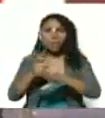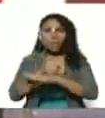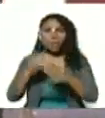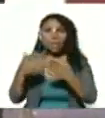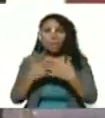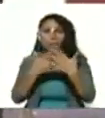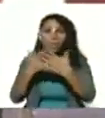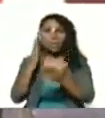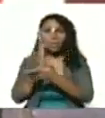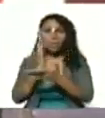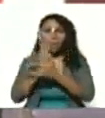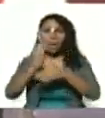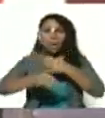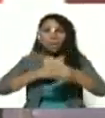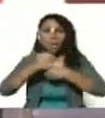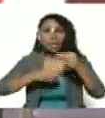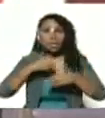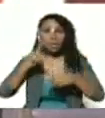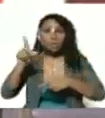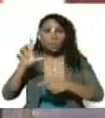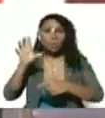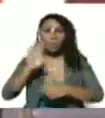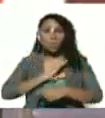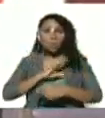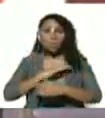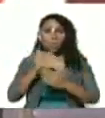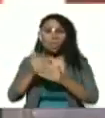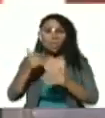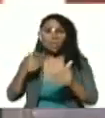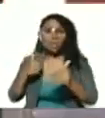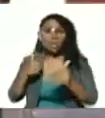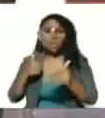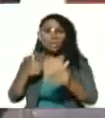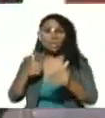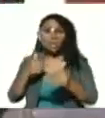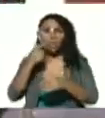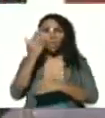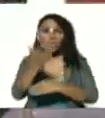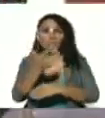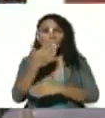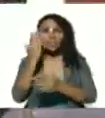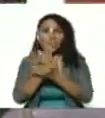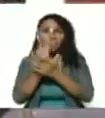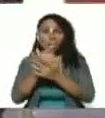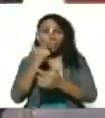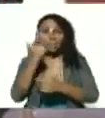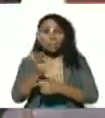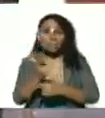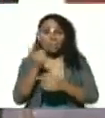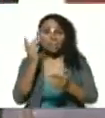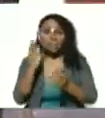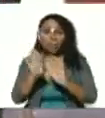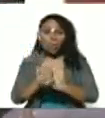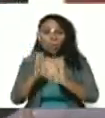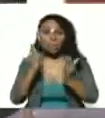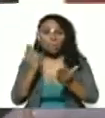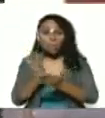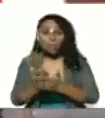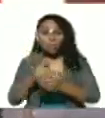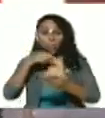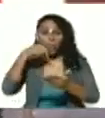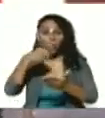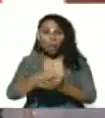Unidos siempre han considerado su patio trasero usted bien lo decía lo que al mundo así llamado